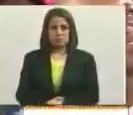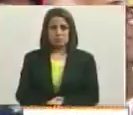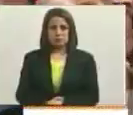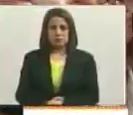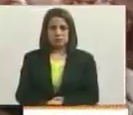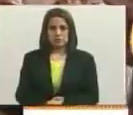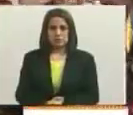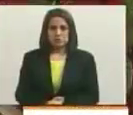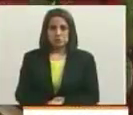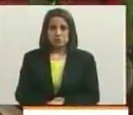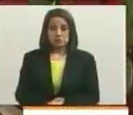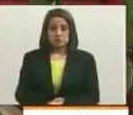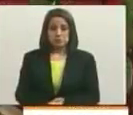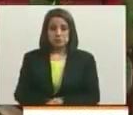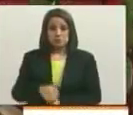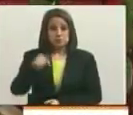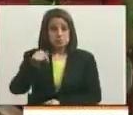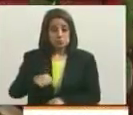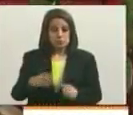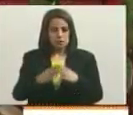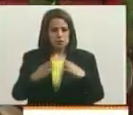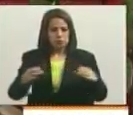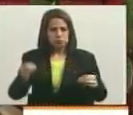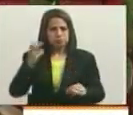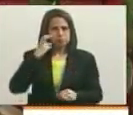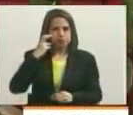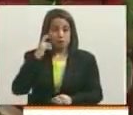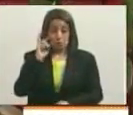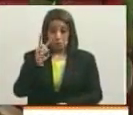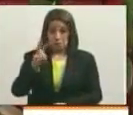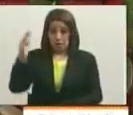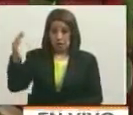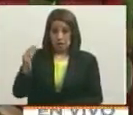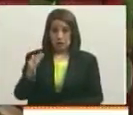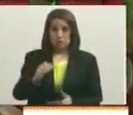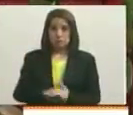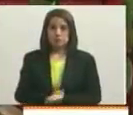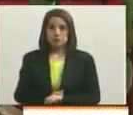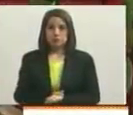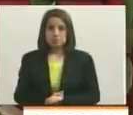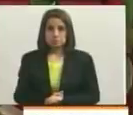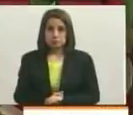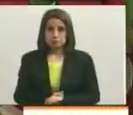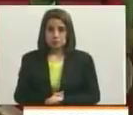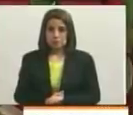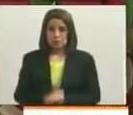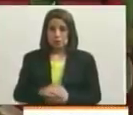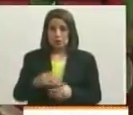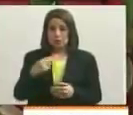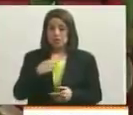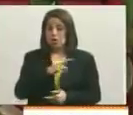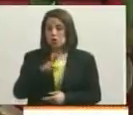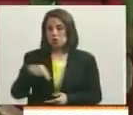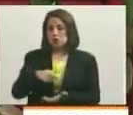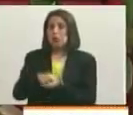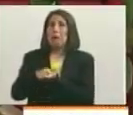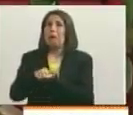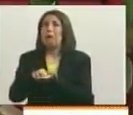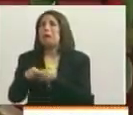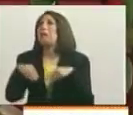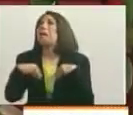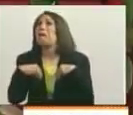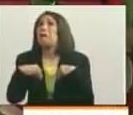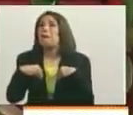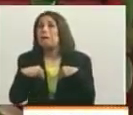La cimarronera de aquí de Barlovento. Véngase para que la vea, pues. A ver si nosotros somos súbditos de qué imperio de nada. Ni español,